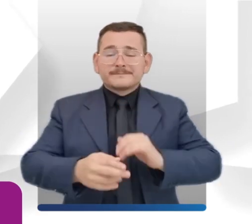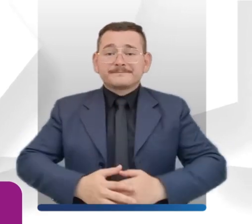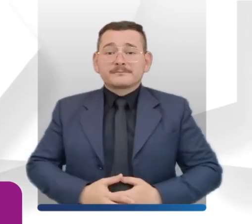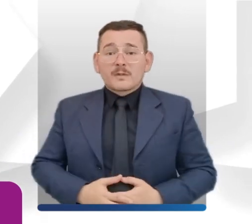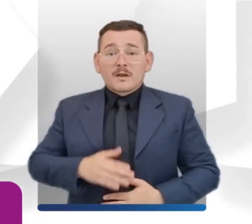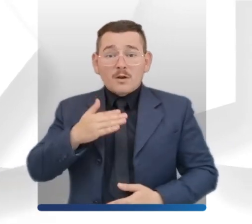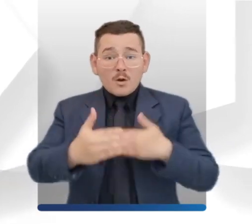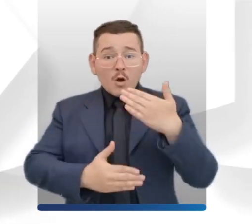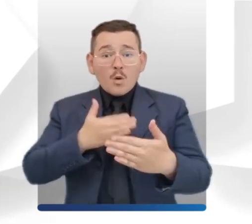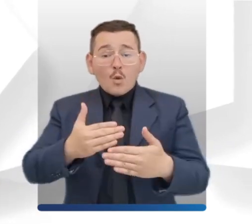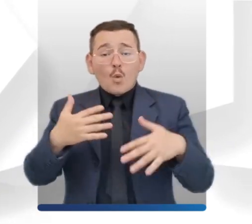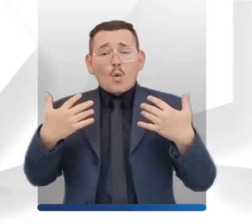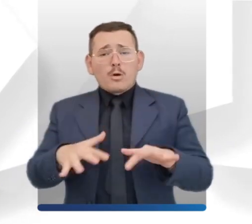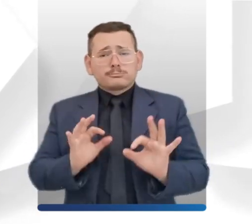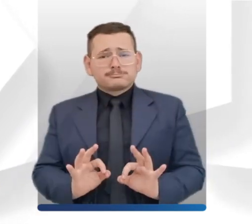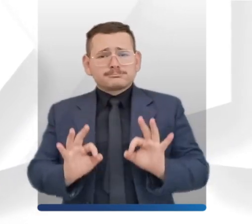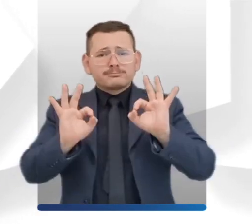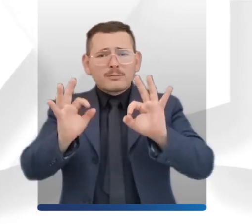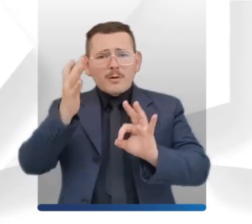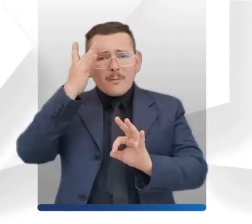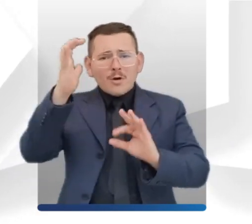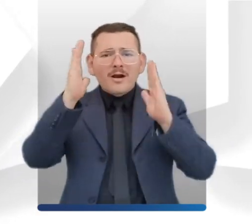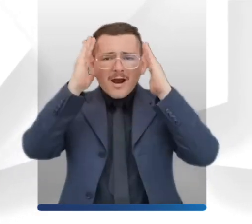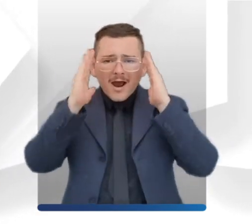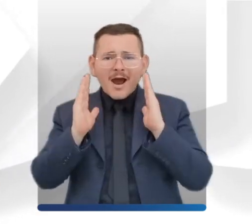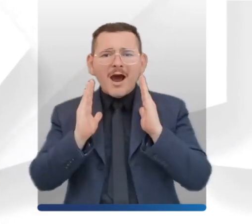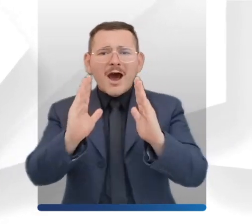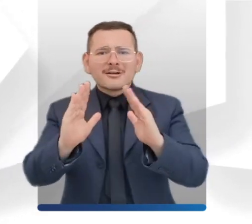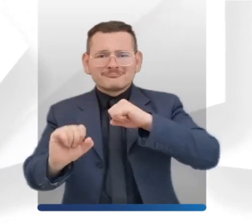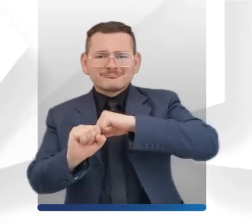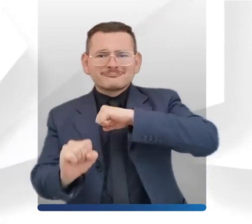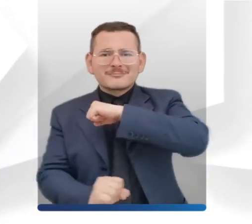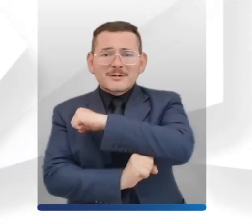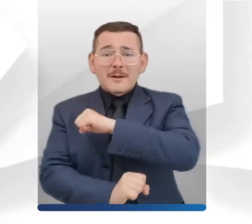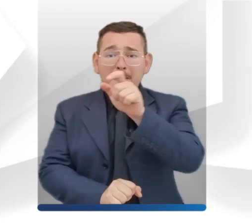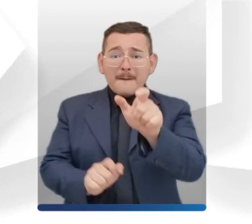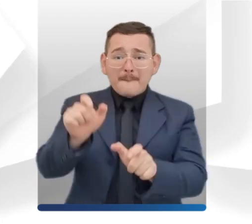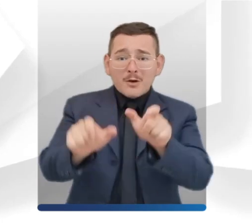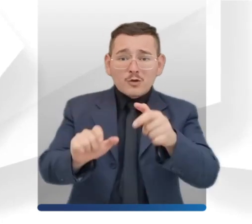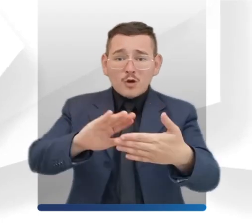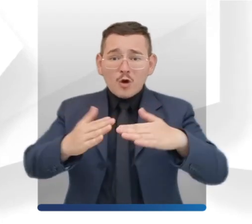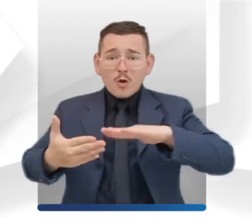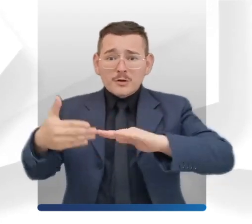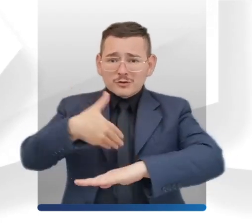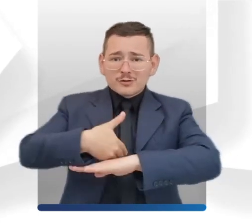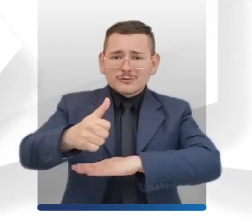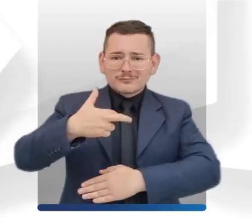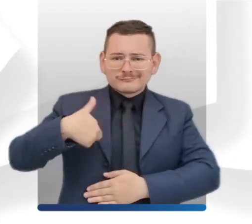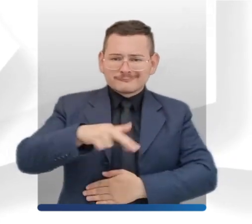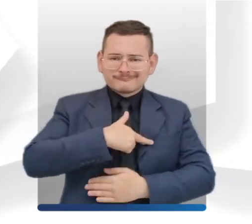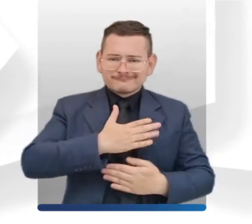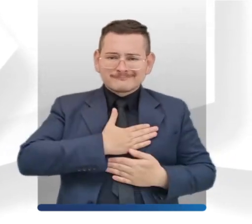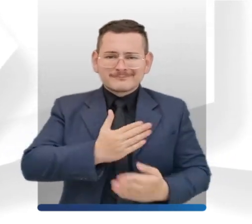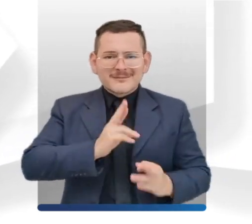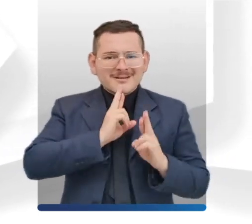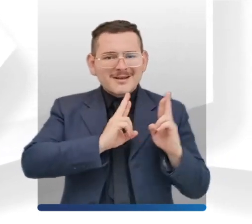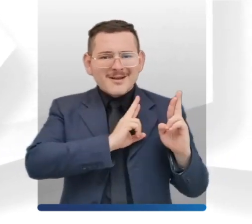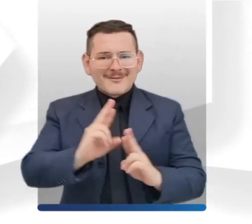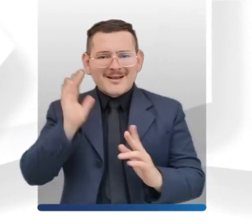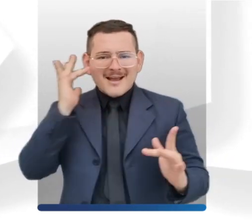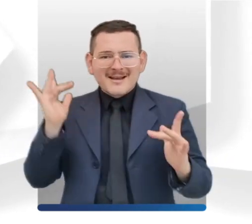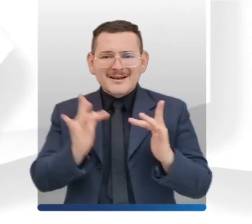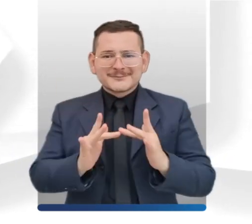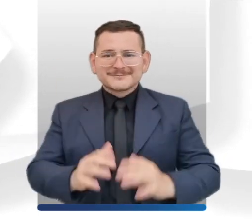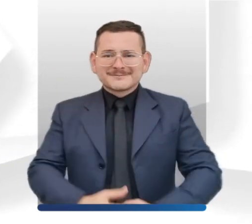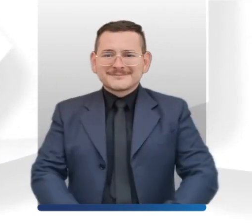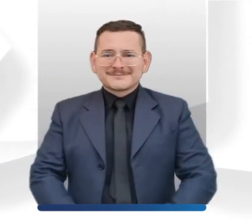de suelos de norma. Este es un gran paso para fortalecer nuestros canales de atención y brindar respuestas oportunas a cada una de